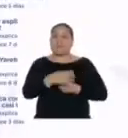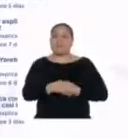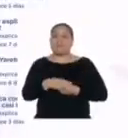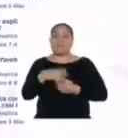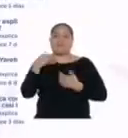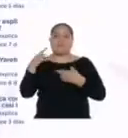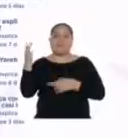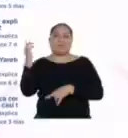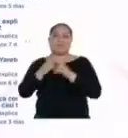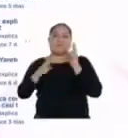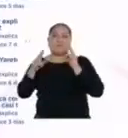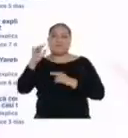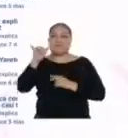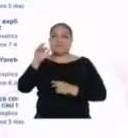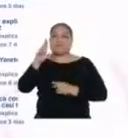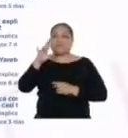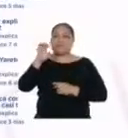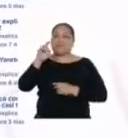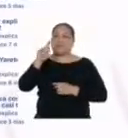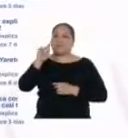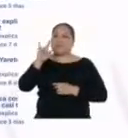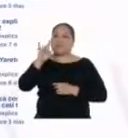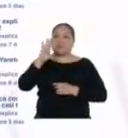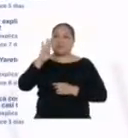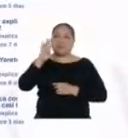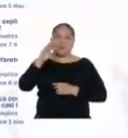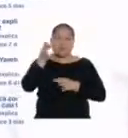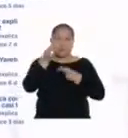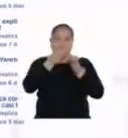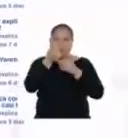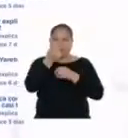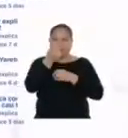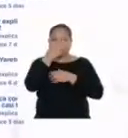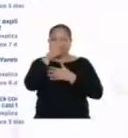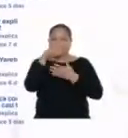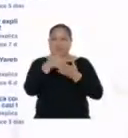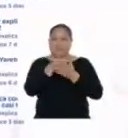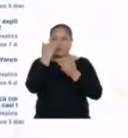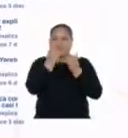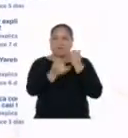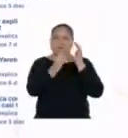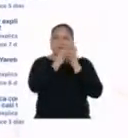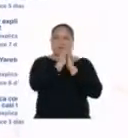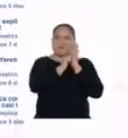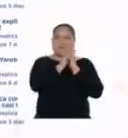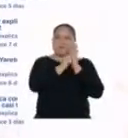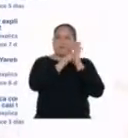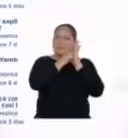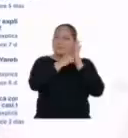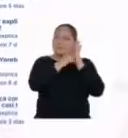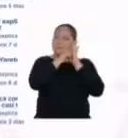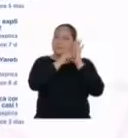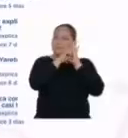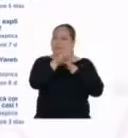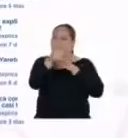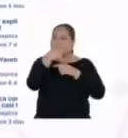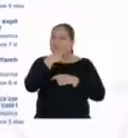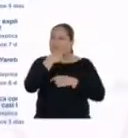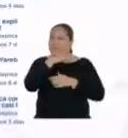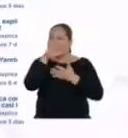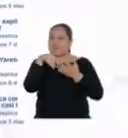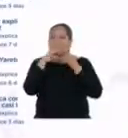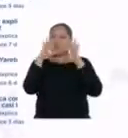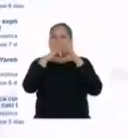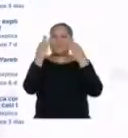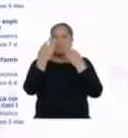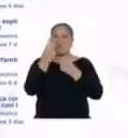¡Hemos vuelto a Yare Tuber lo explica casi todo! Y para el último video de hoy, tengo un ranking que le va a interesar a toda la familia.